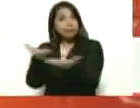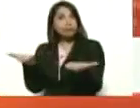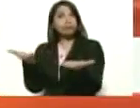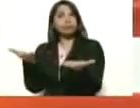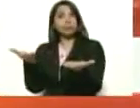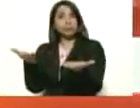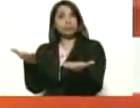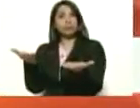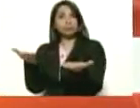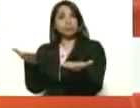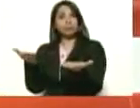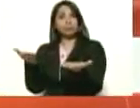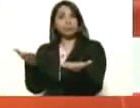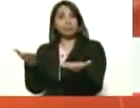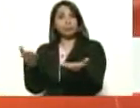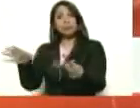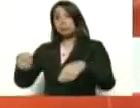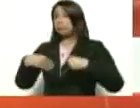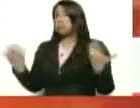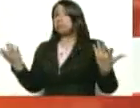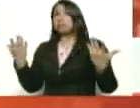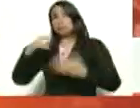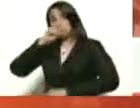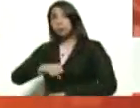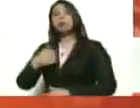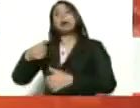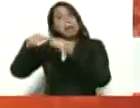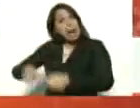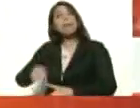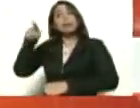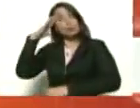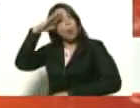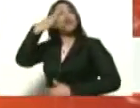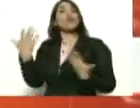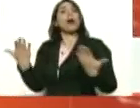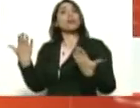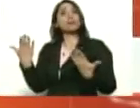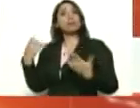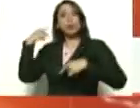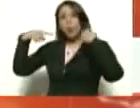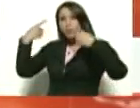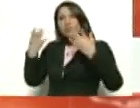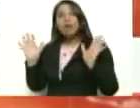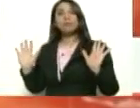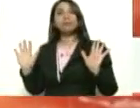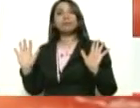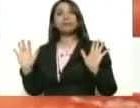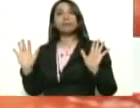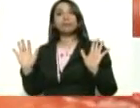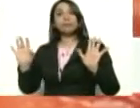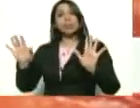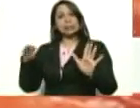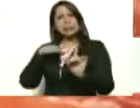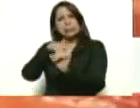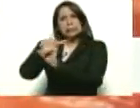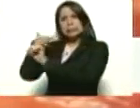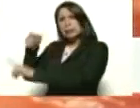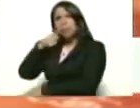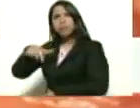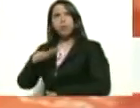Agarren su Bolsonaro. Ahí está su Bolsonaro, pues. Con sus locuras. Afectando al pueblo.